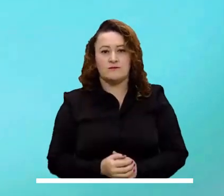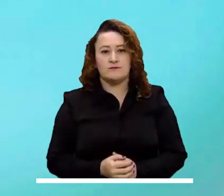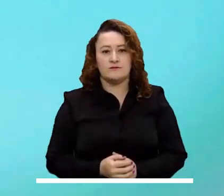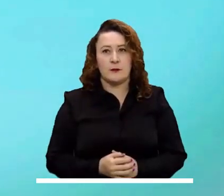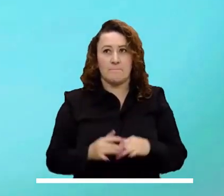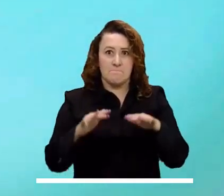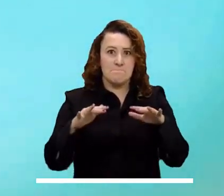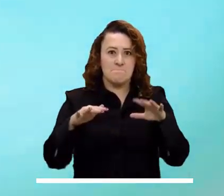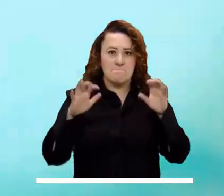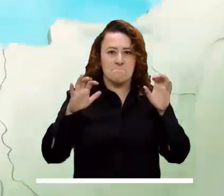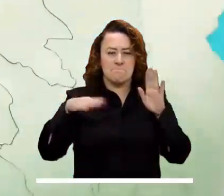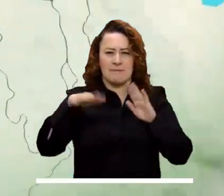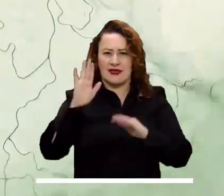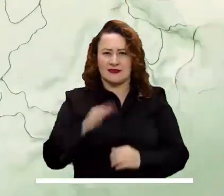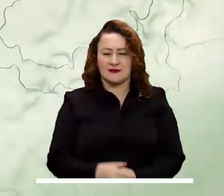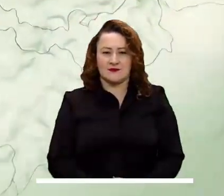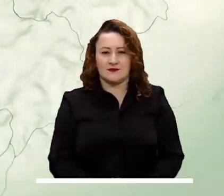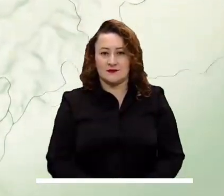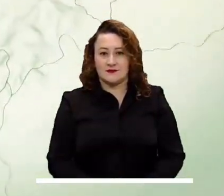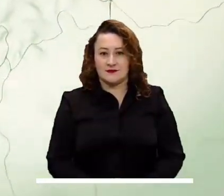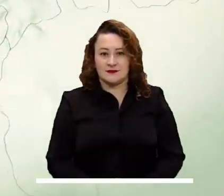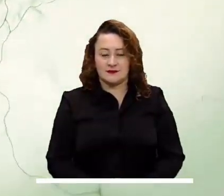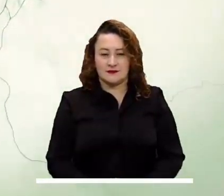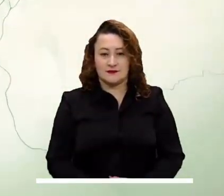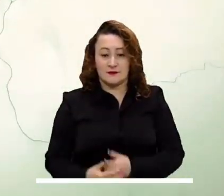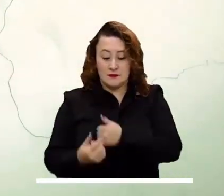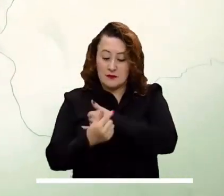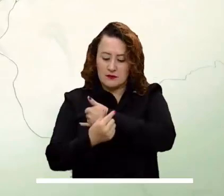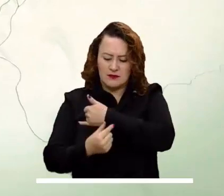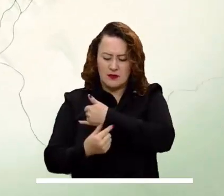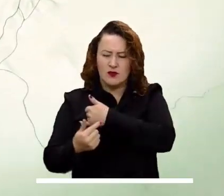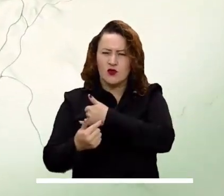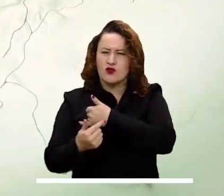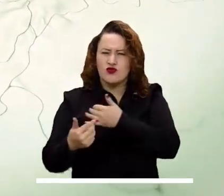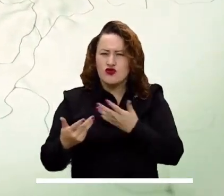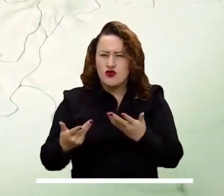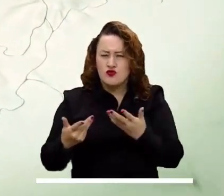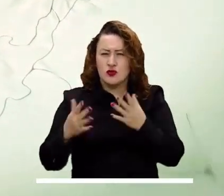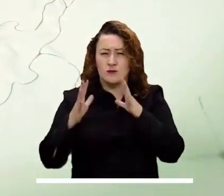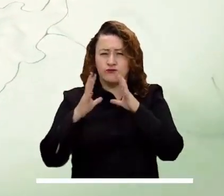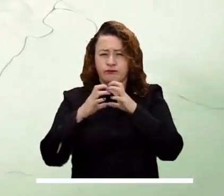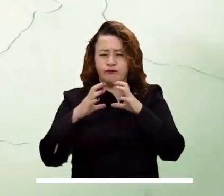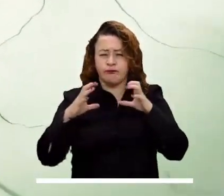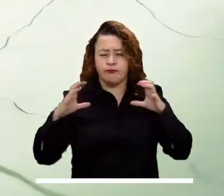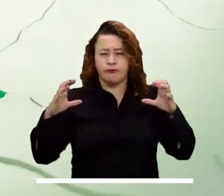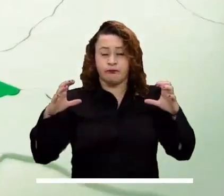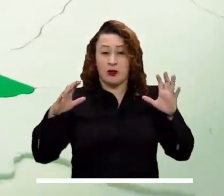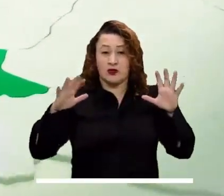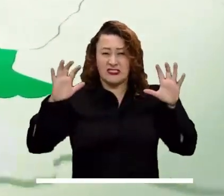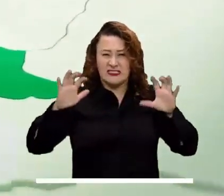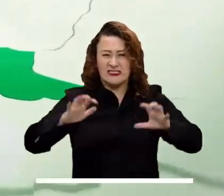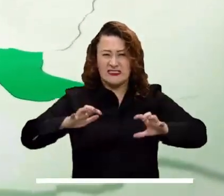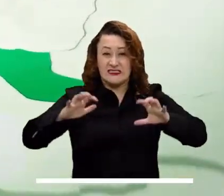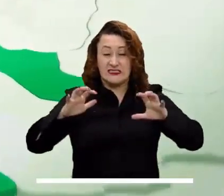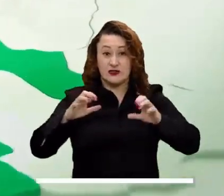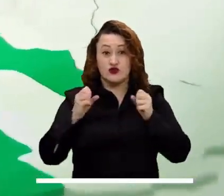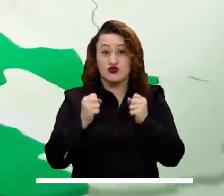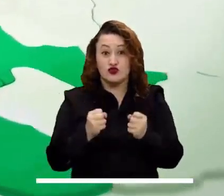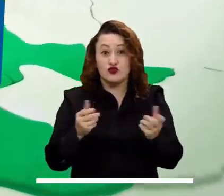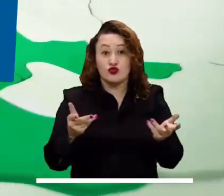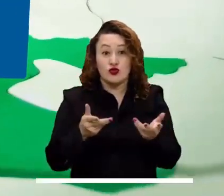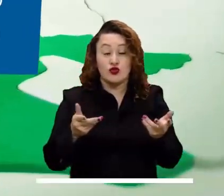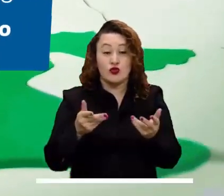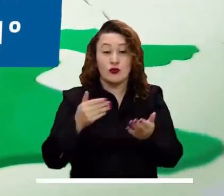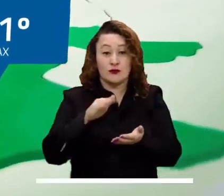parcialmente nublada, con tiempo seco predominante. En el Pacífico se estima abundante nubosidad, con lluvias